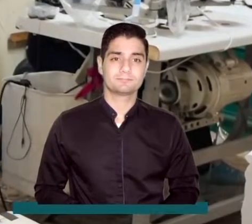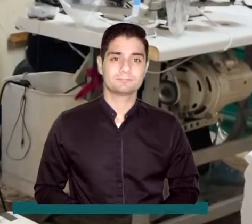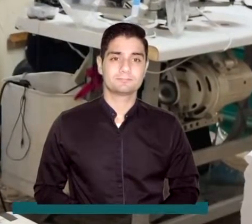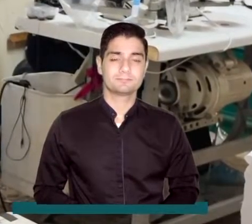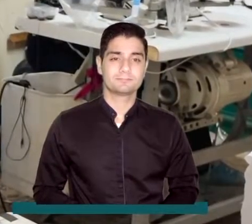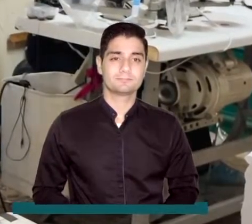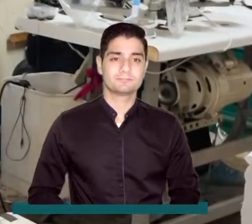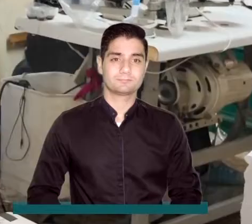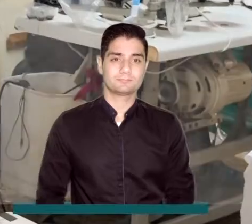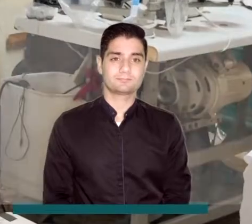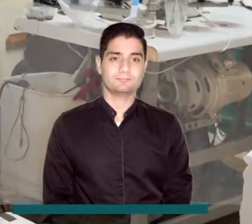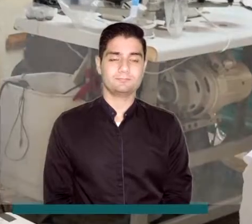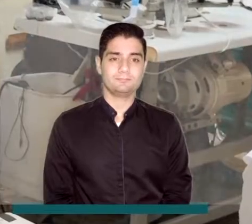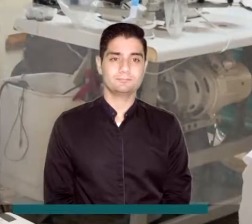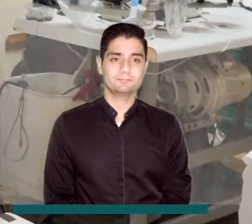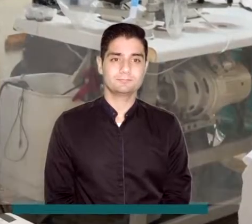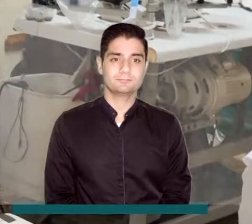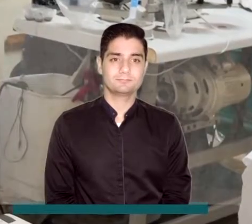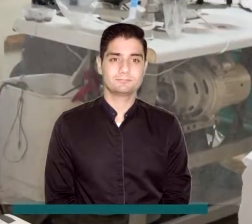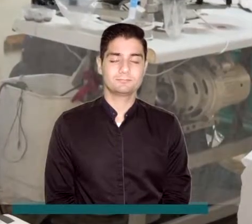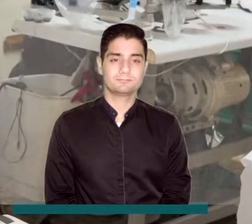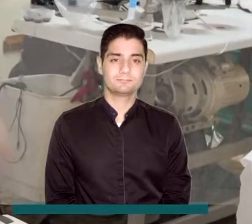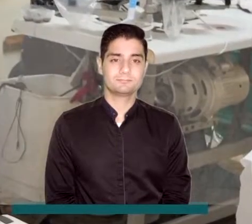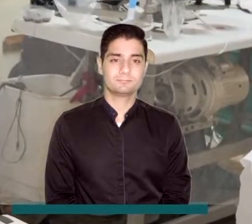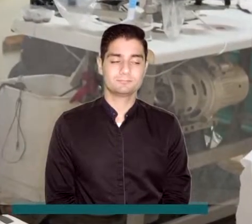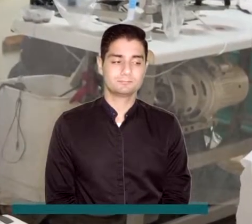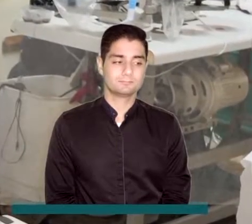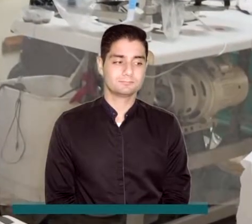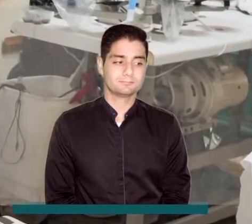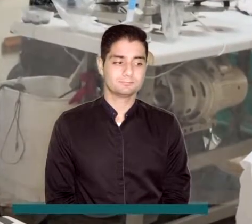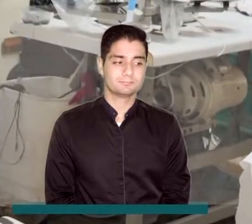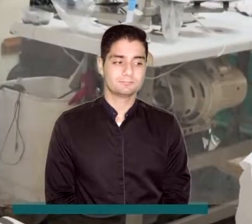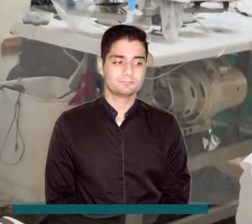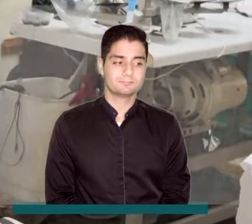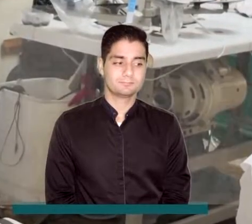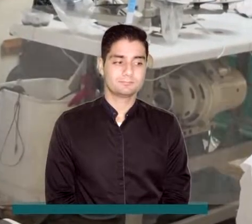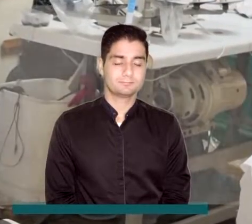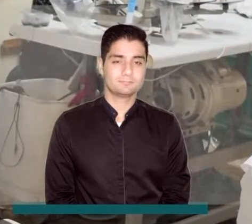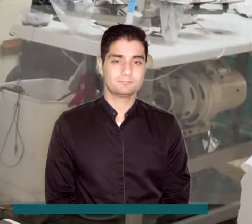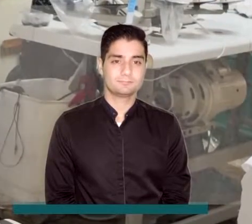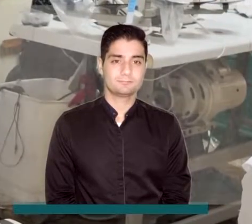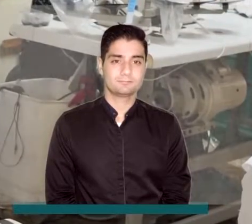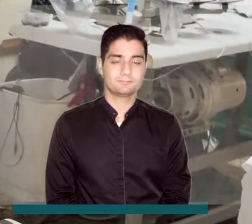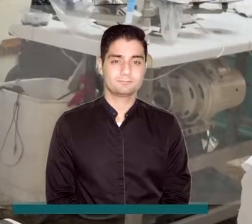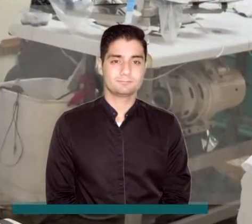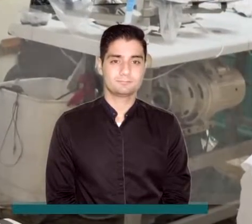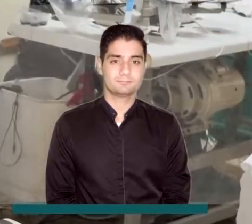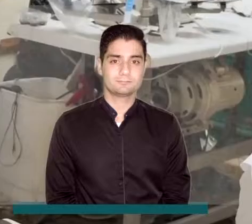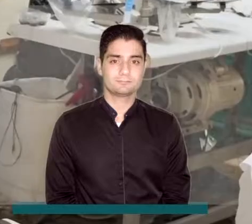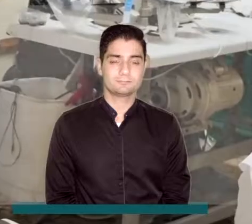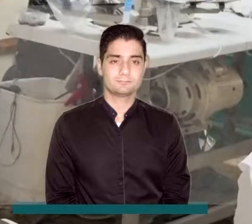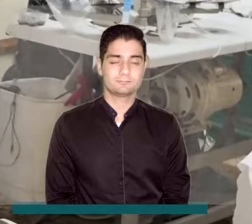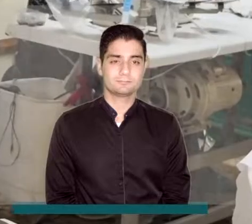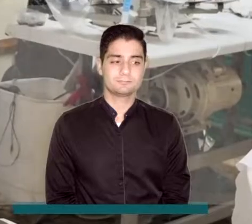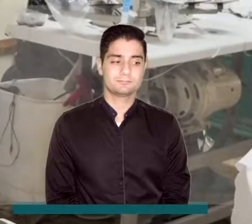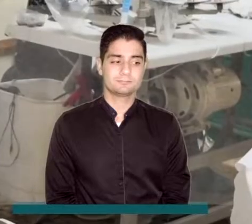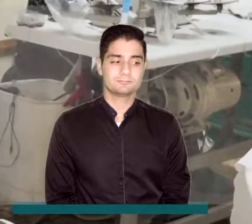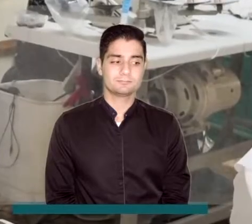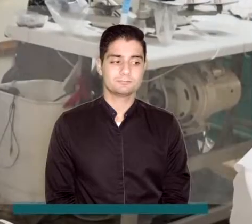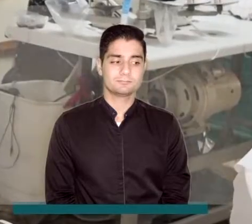sordas porque en ocasiones es muy difícil el empleo para las personas, entonces yo considero que debemos hacer una